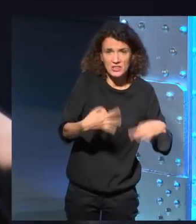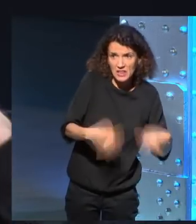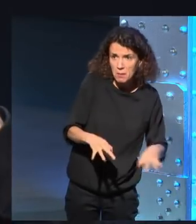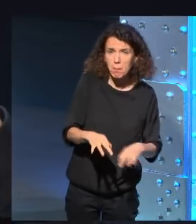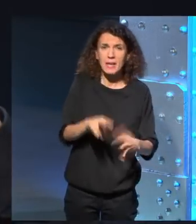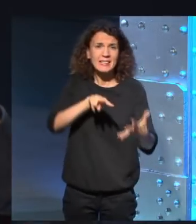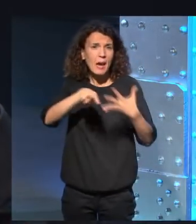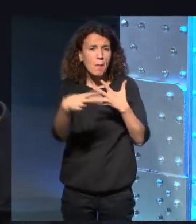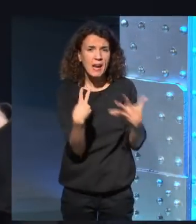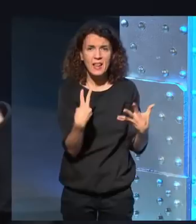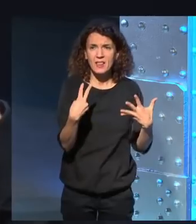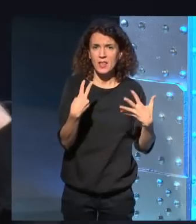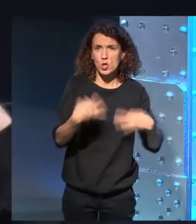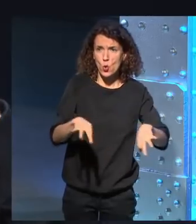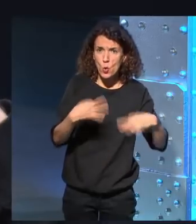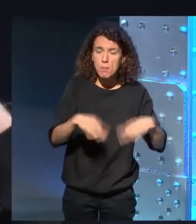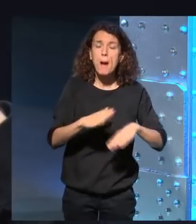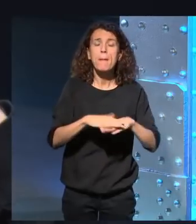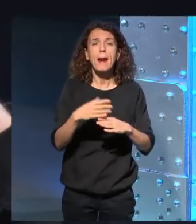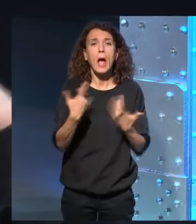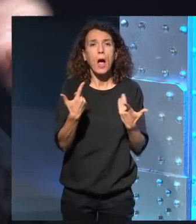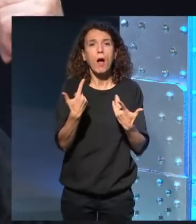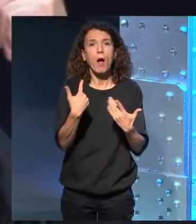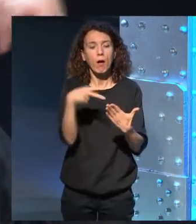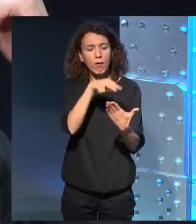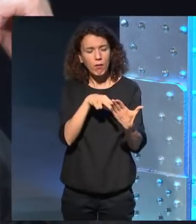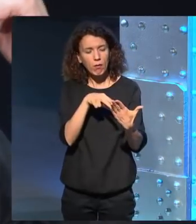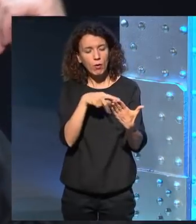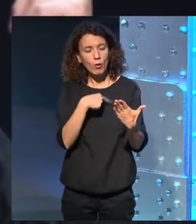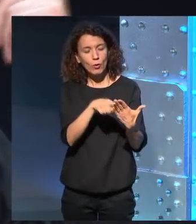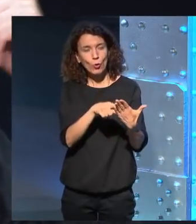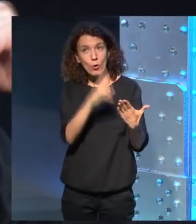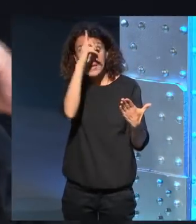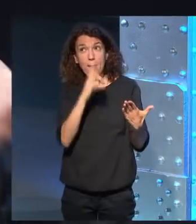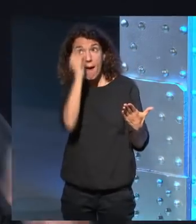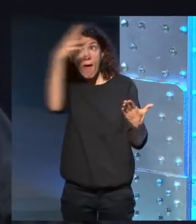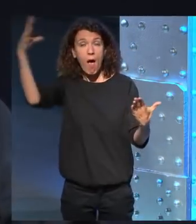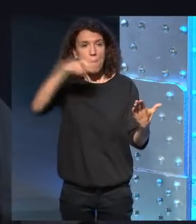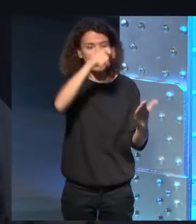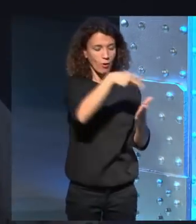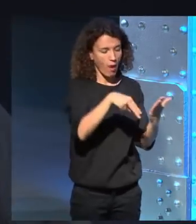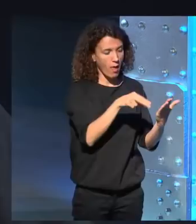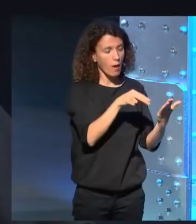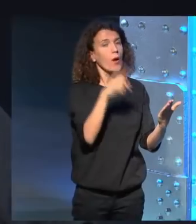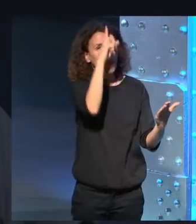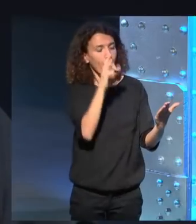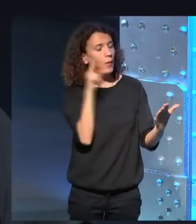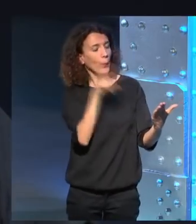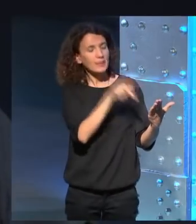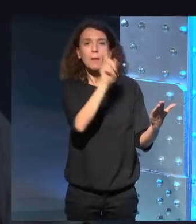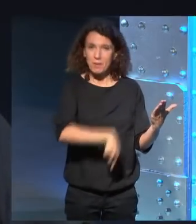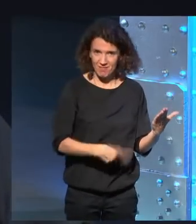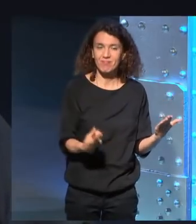lo más transparente posible para que se vean las imágenes que yo vi en mi en mi imaginación